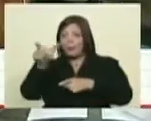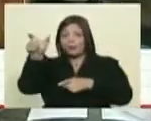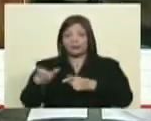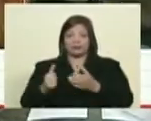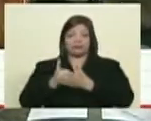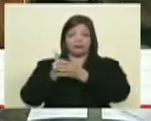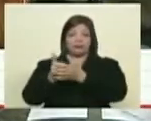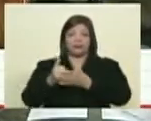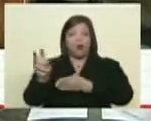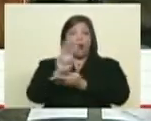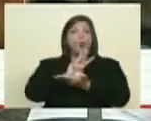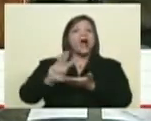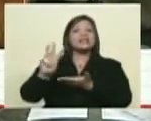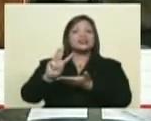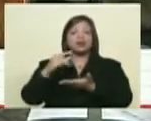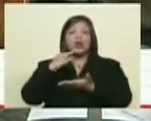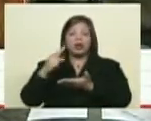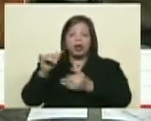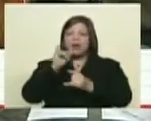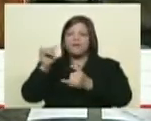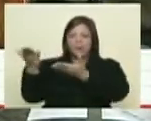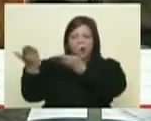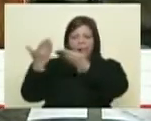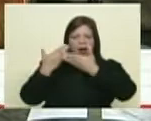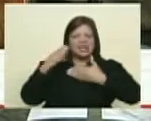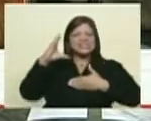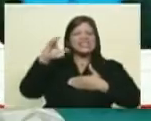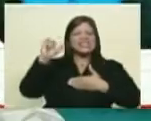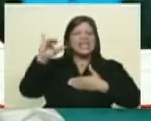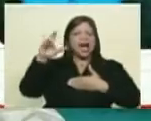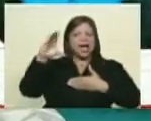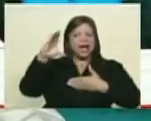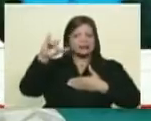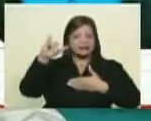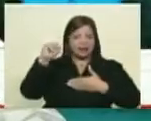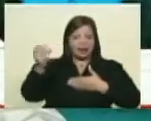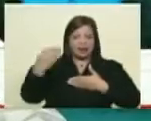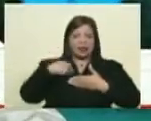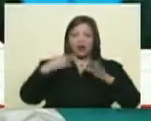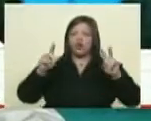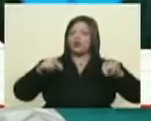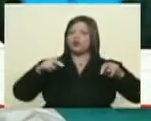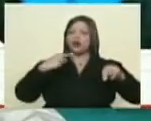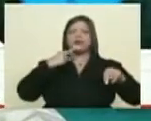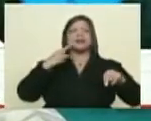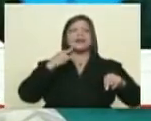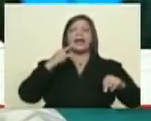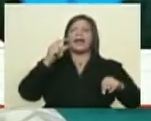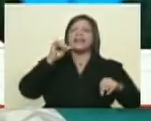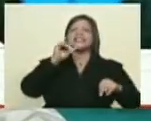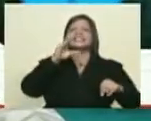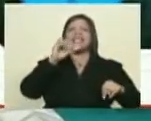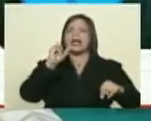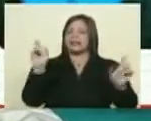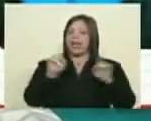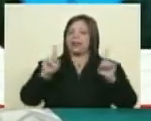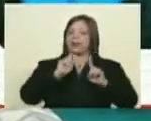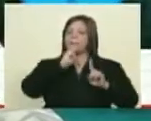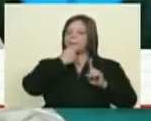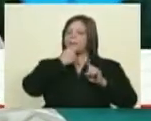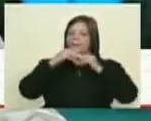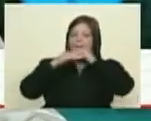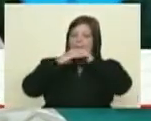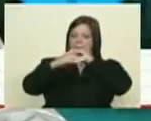en Washington recibe la información de la CIA. Pero al mismo tiempo nunca mencionaban a la CIA como la fuente de la cual provenía la información que